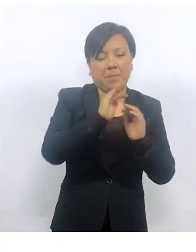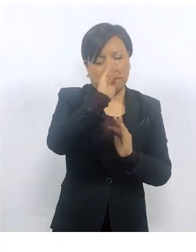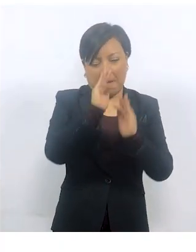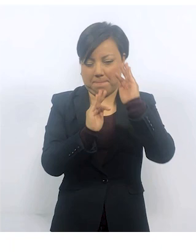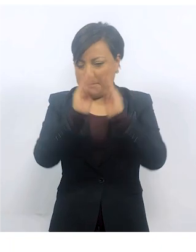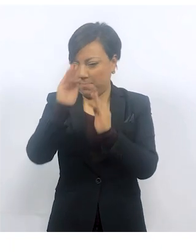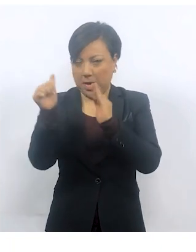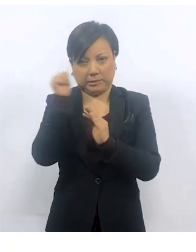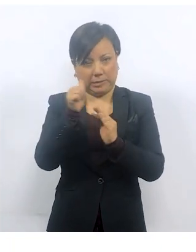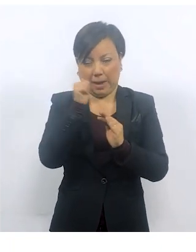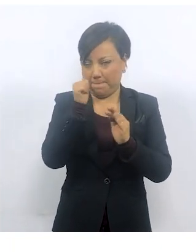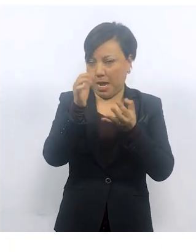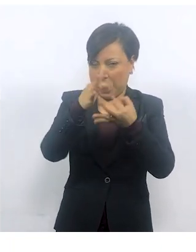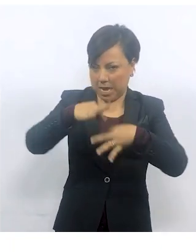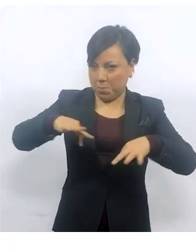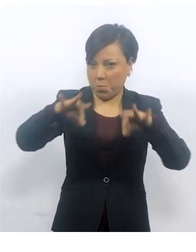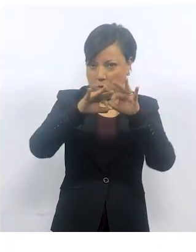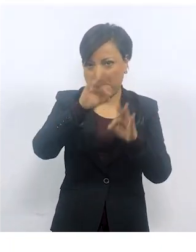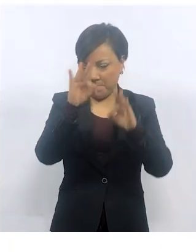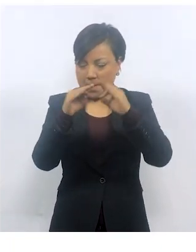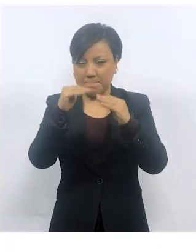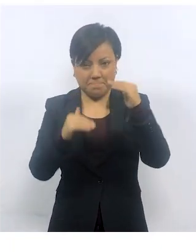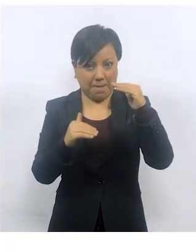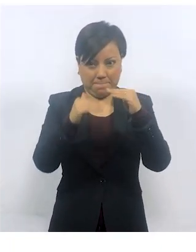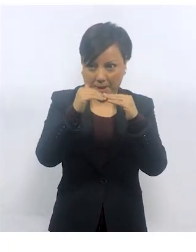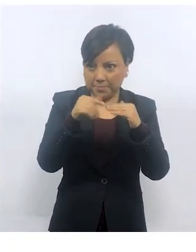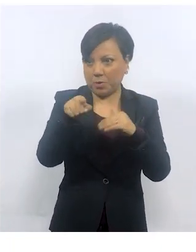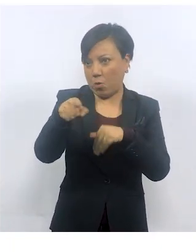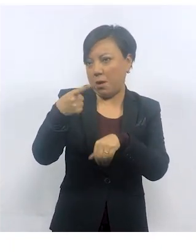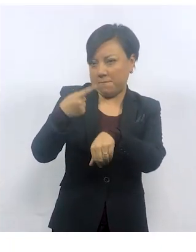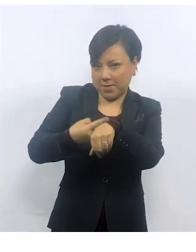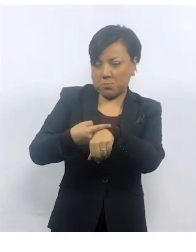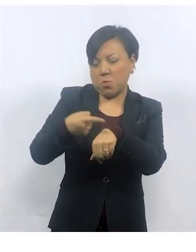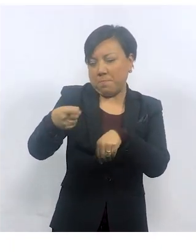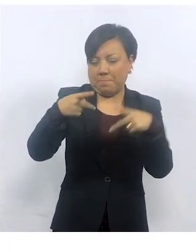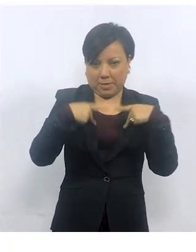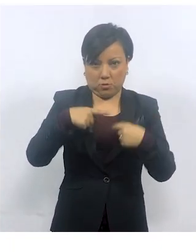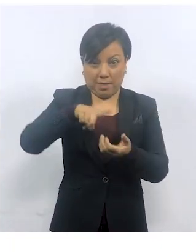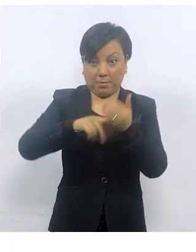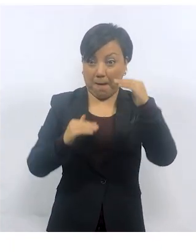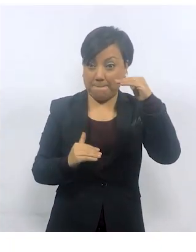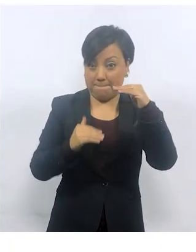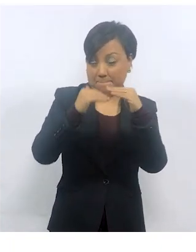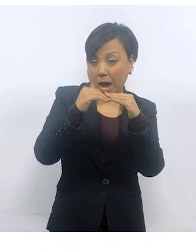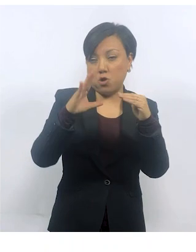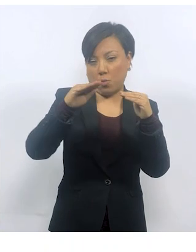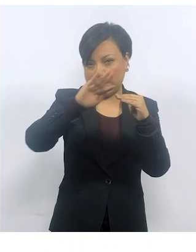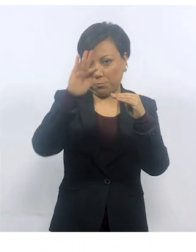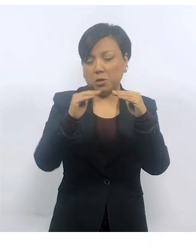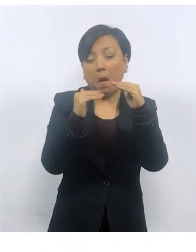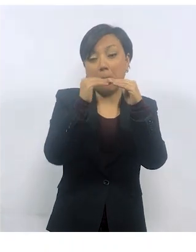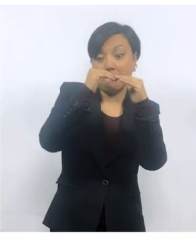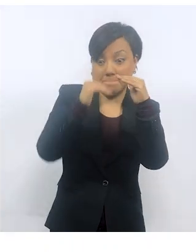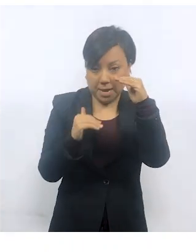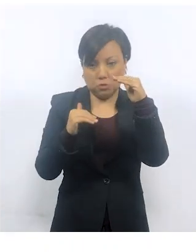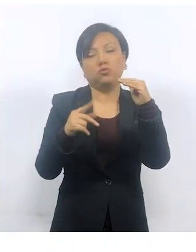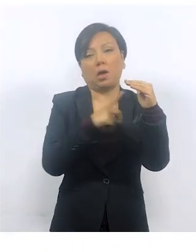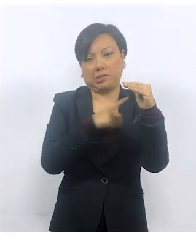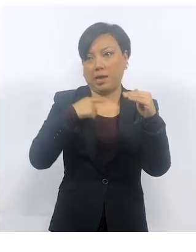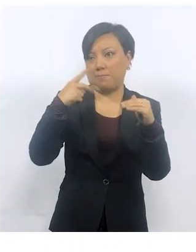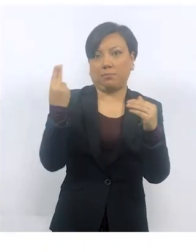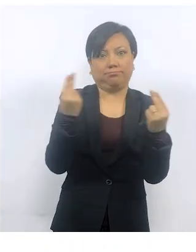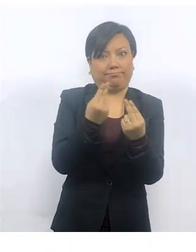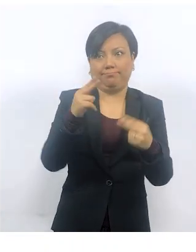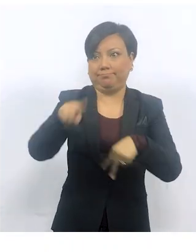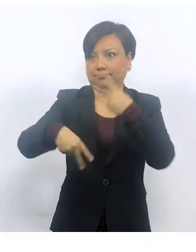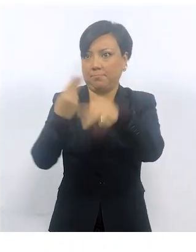oxímetro de pulso. Es importante que mantengas vigilados tus niveles de oxigenación o los de tu familiar enfermo y, en caso de que los niveles decaigan 90